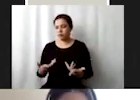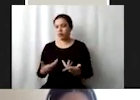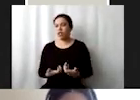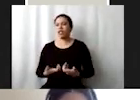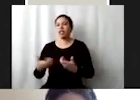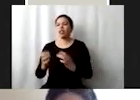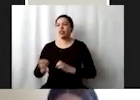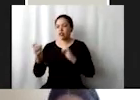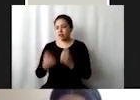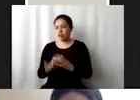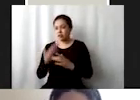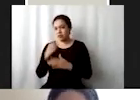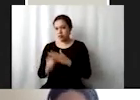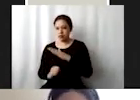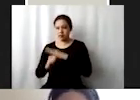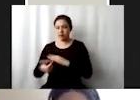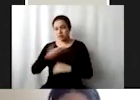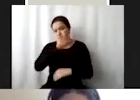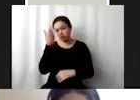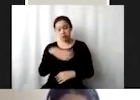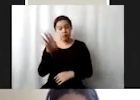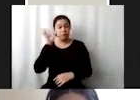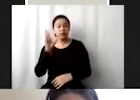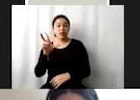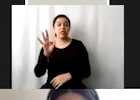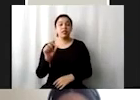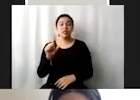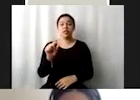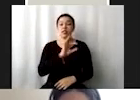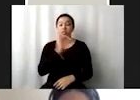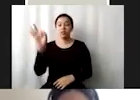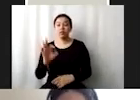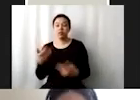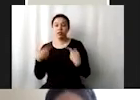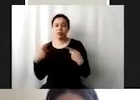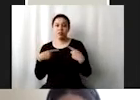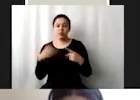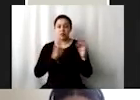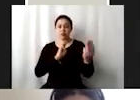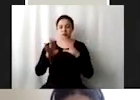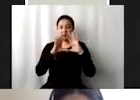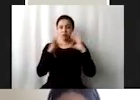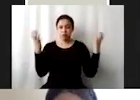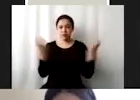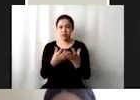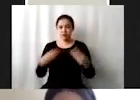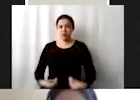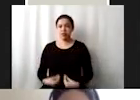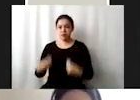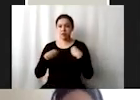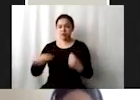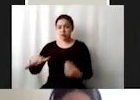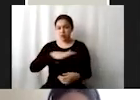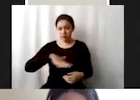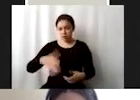no se lo habrán escuchado pero al menos el 70% de la población mundial va a vivir la mayoría en zonas urbanas